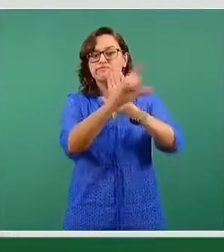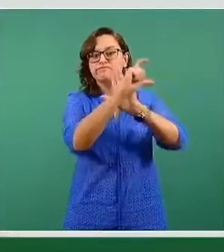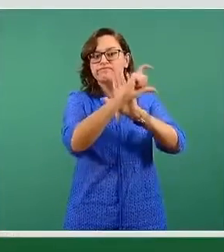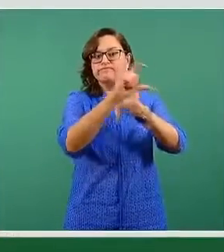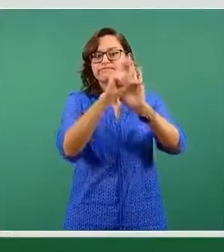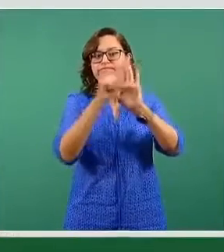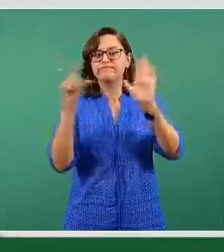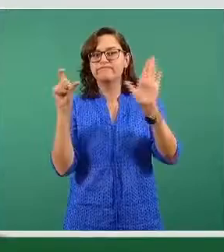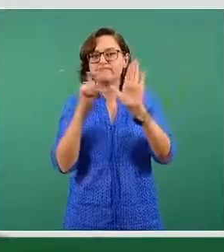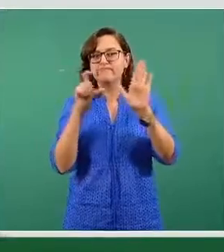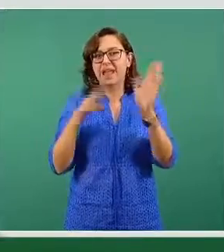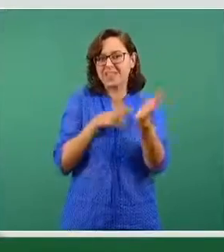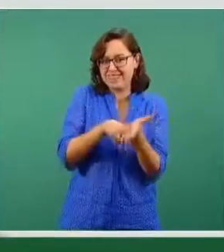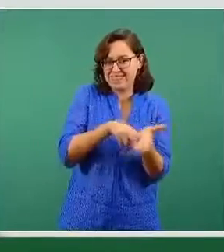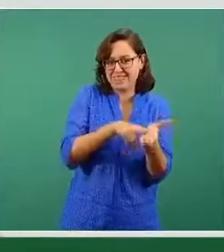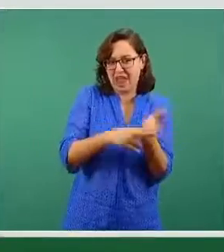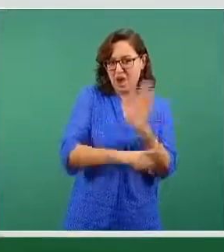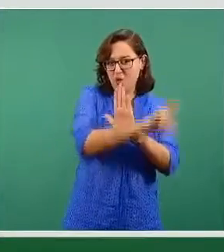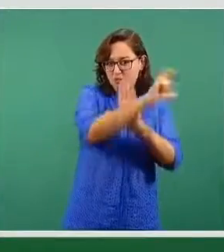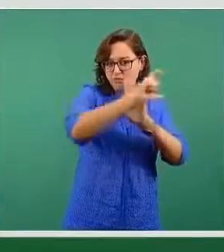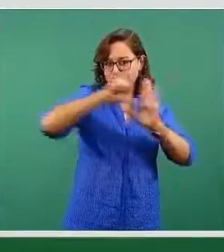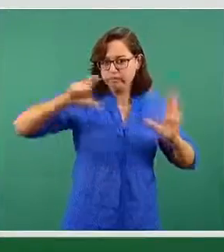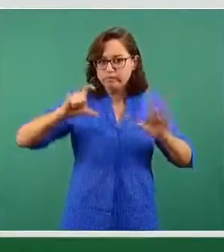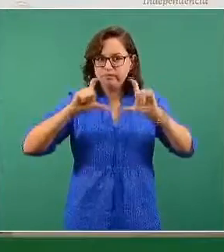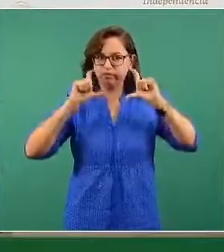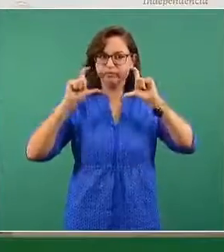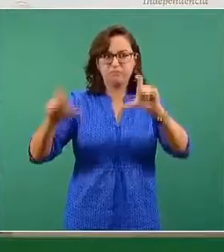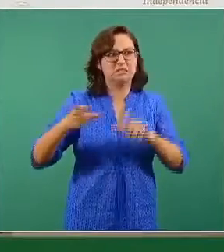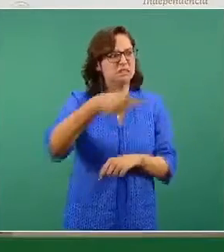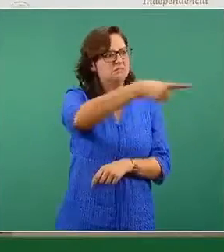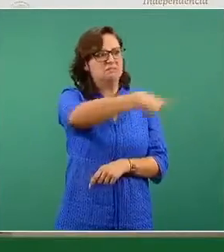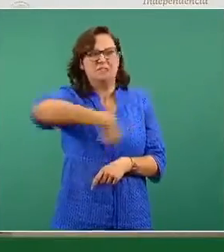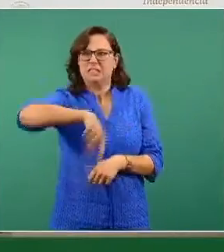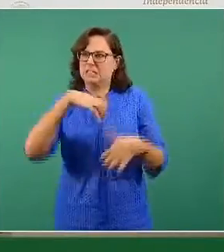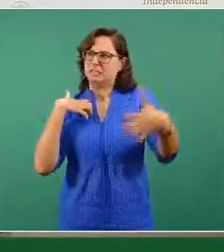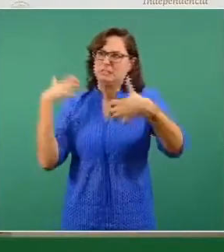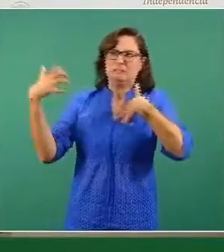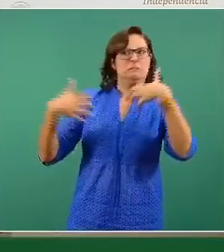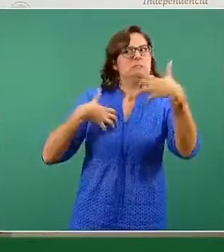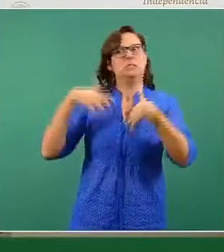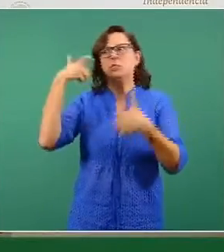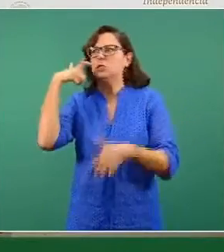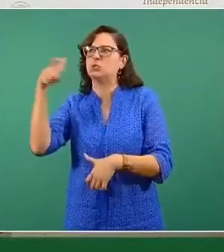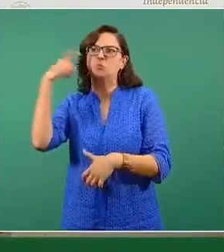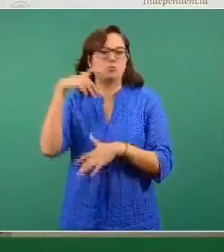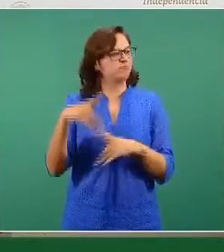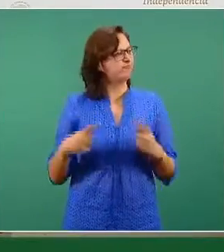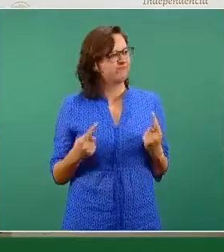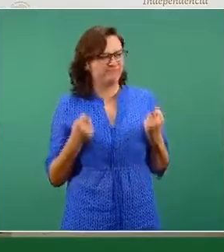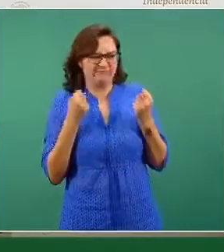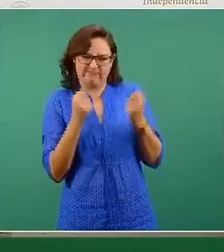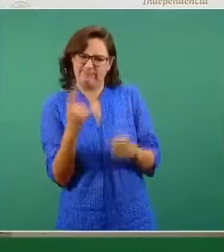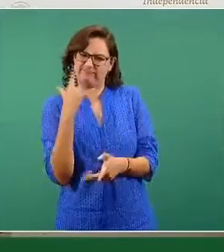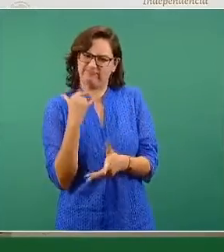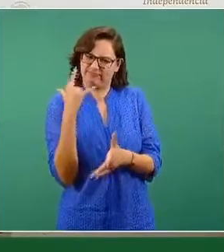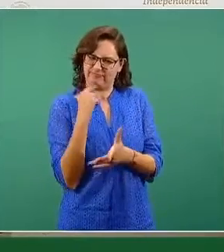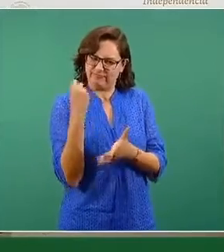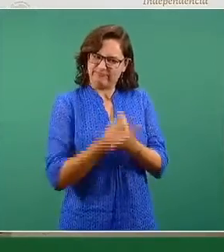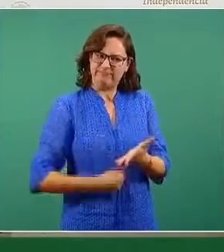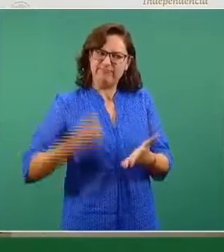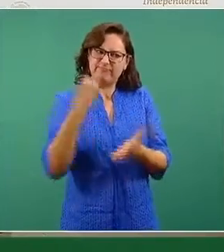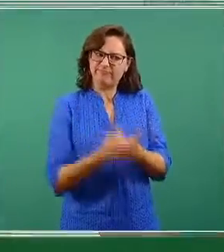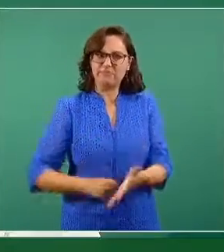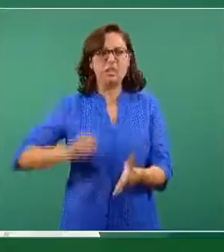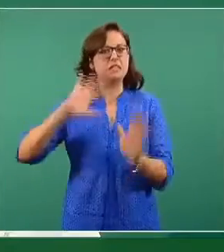fin lo logramos y no vamos a cejar en este empeño de tener múltiples iniciativas que ayuden